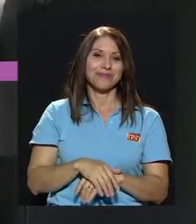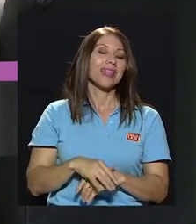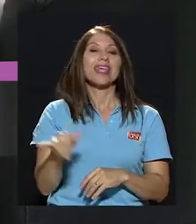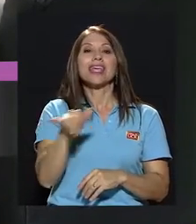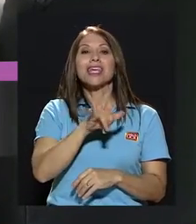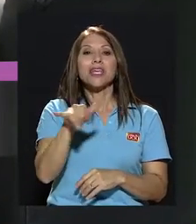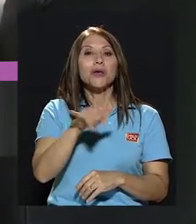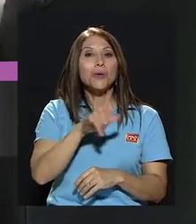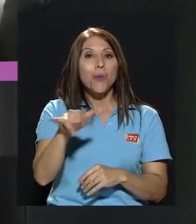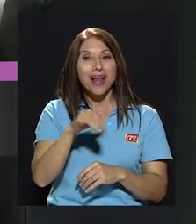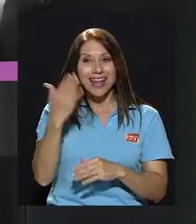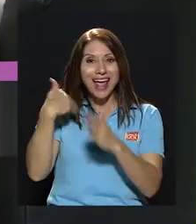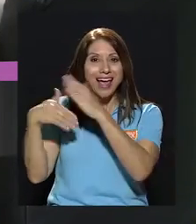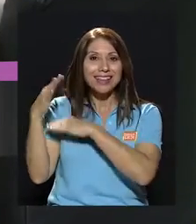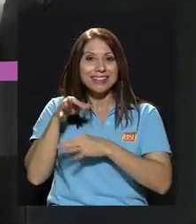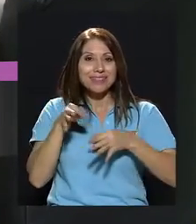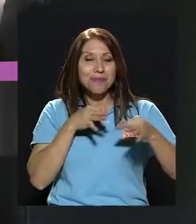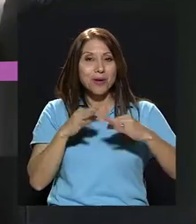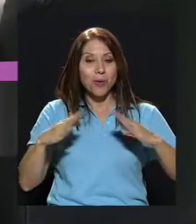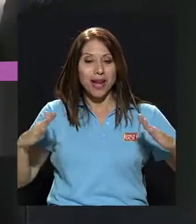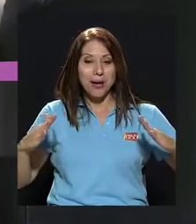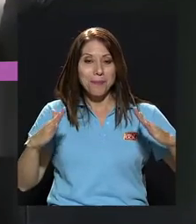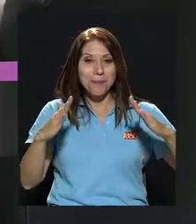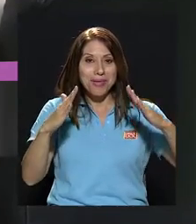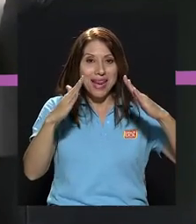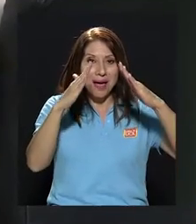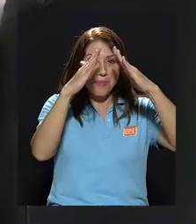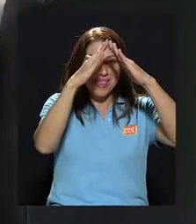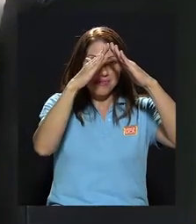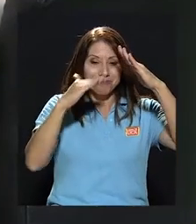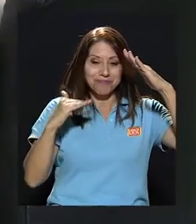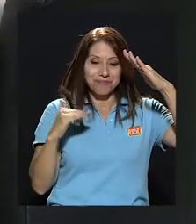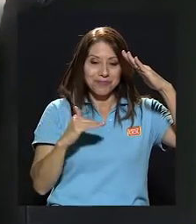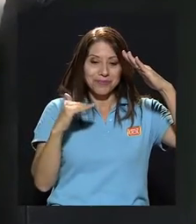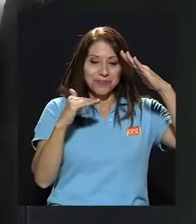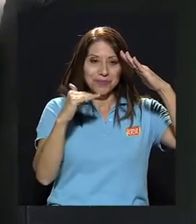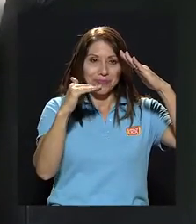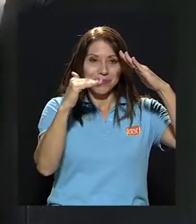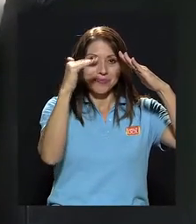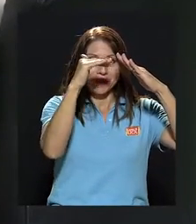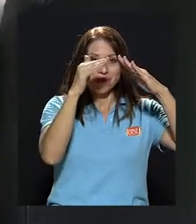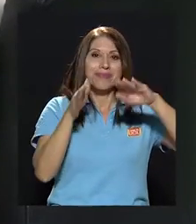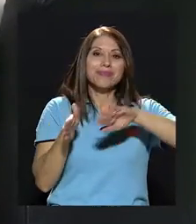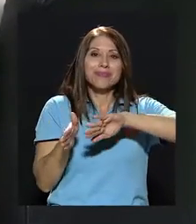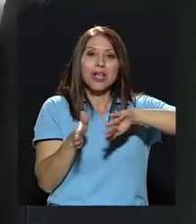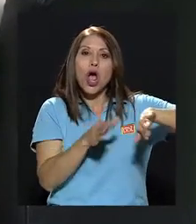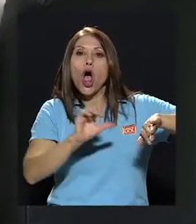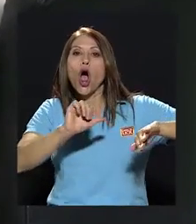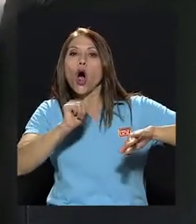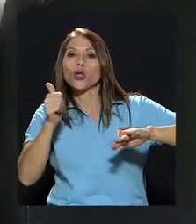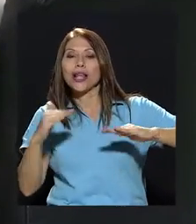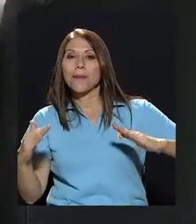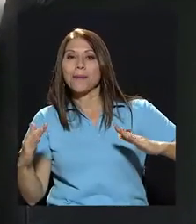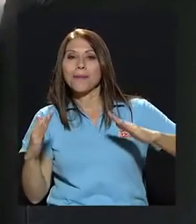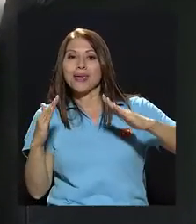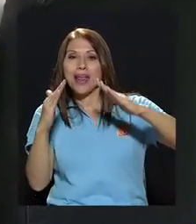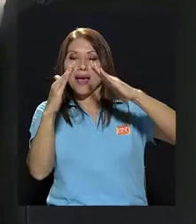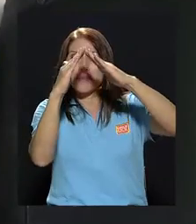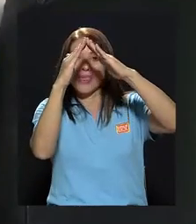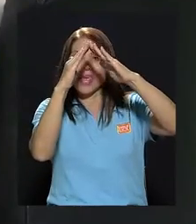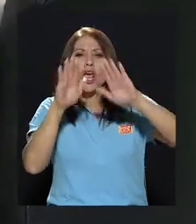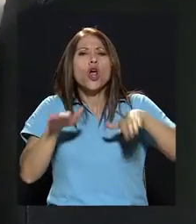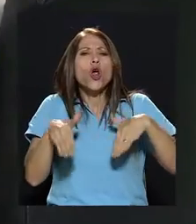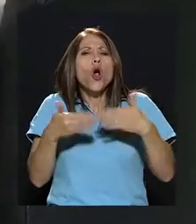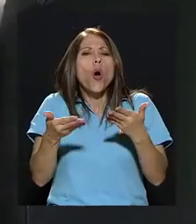Igual que tenemos la pirámide, ¿verdad? También tenemos otra pirámide de cómo relacionarnos, cómo crecer,